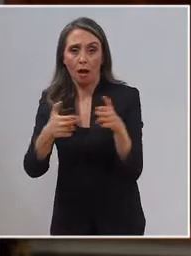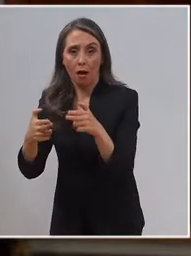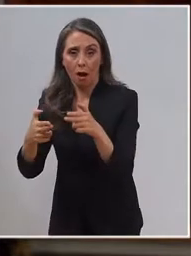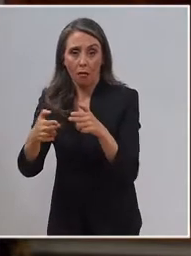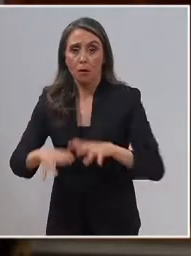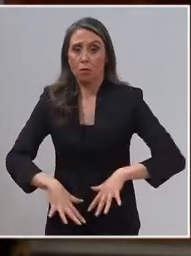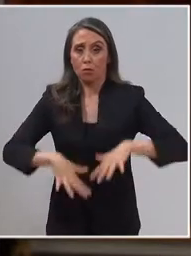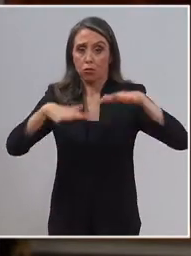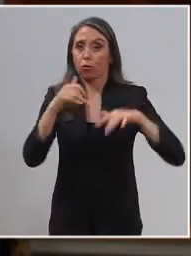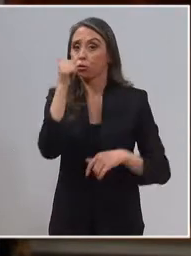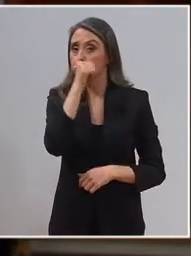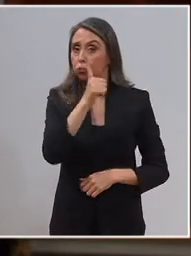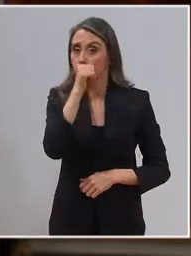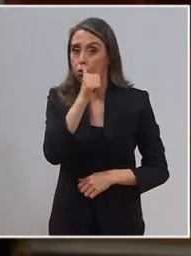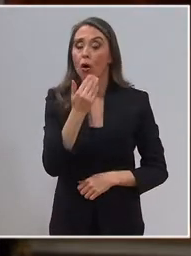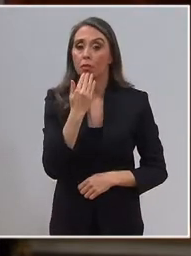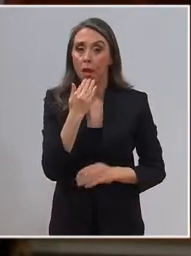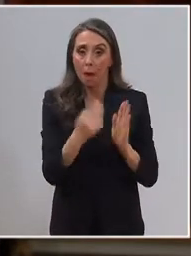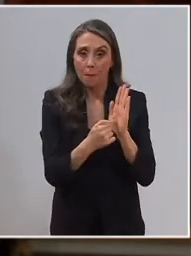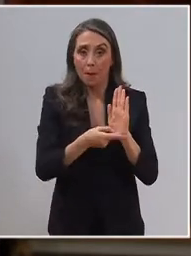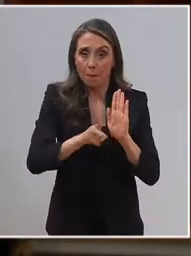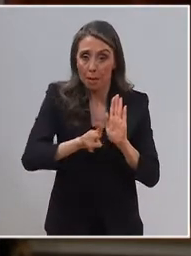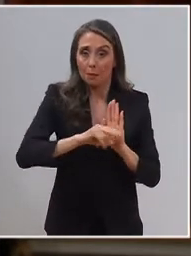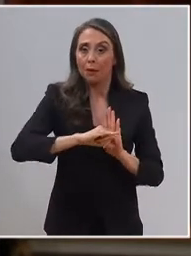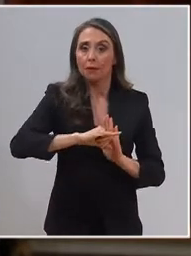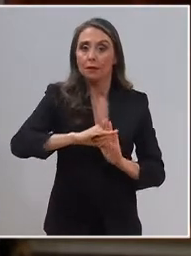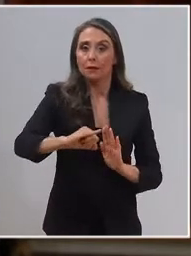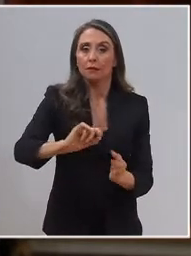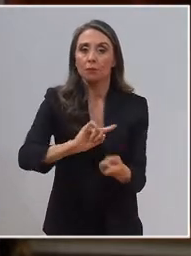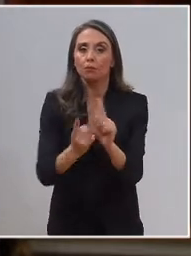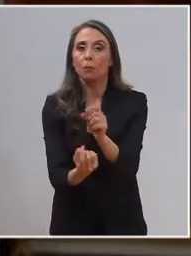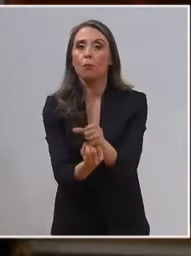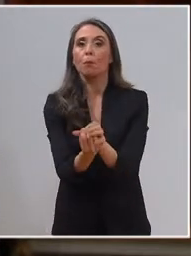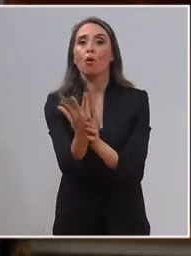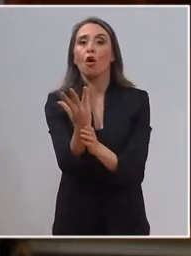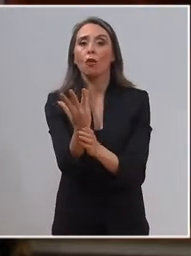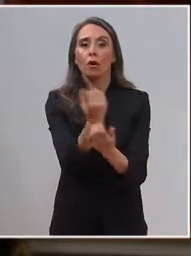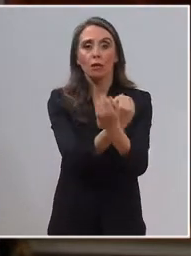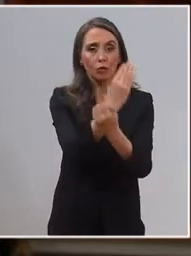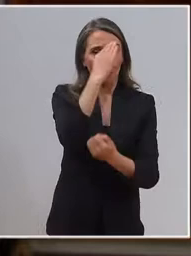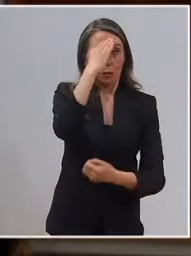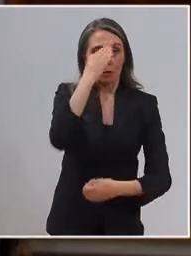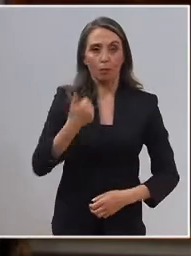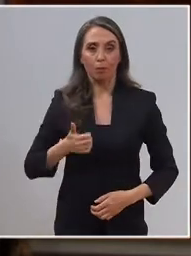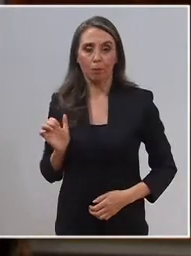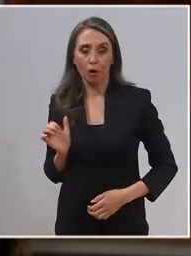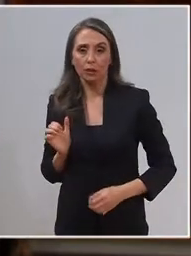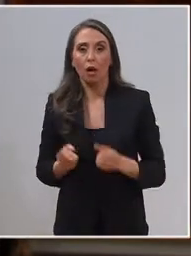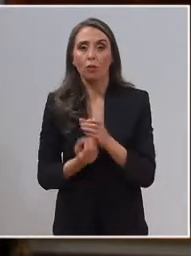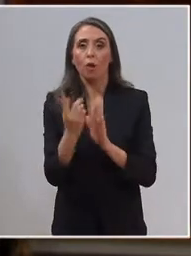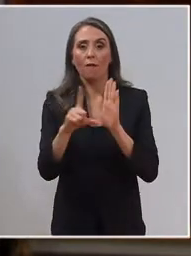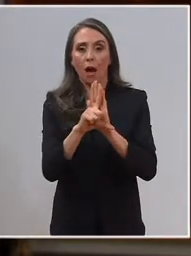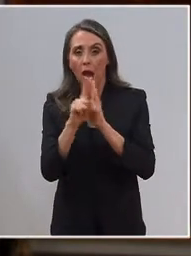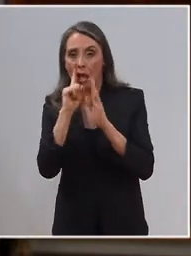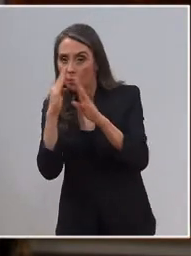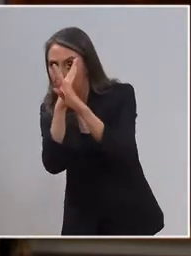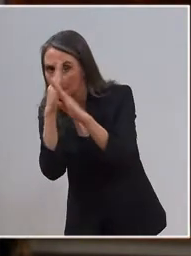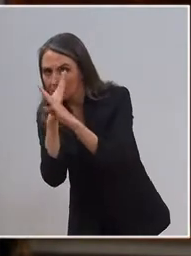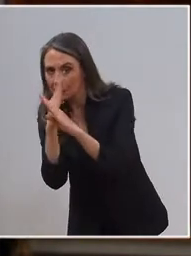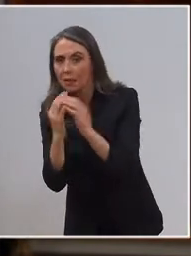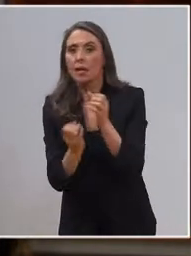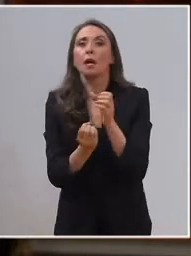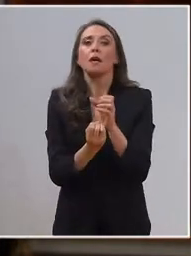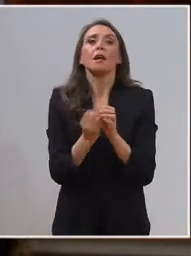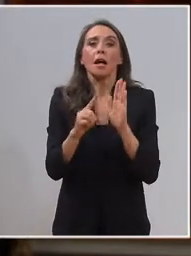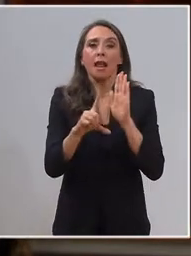y de drogas. También permite continuar con la modernización de nuestras policías, la nueva ley de inteligencia, la ley